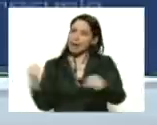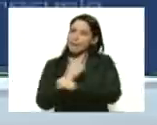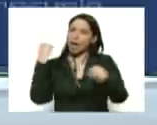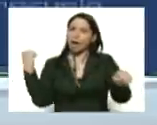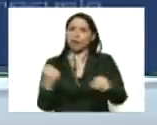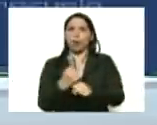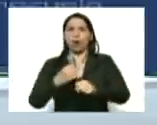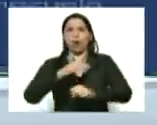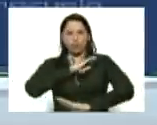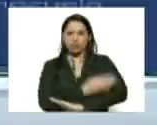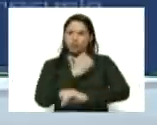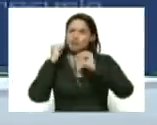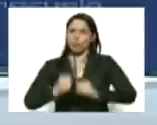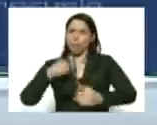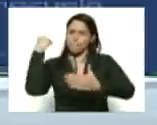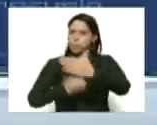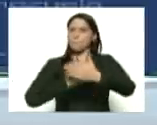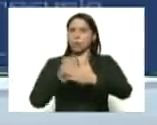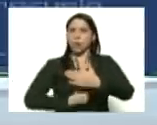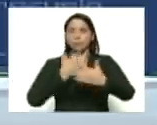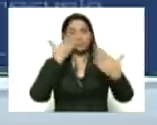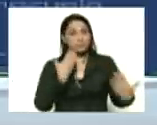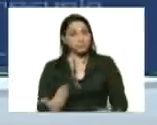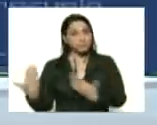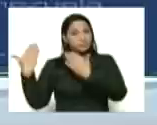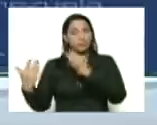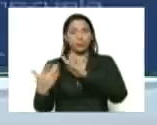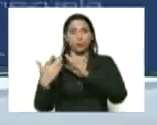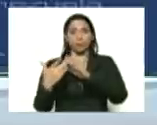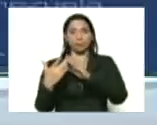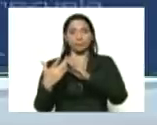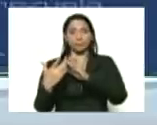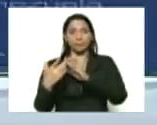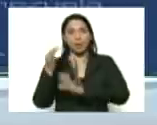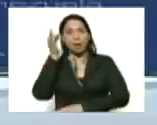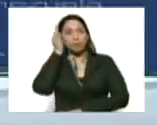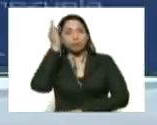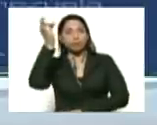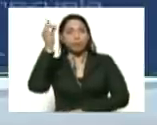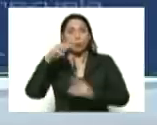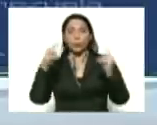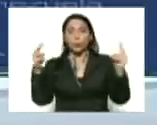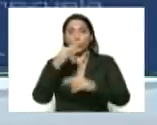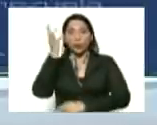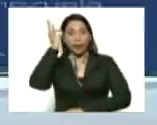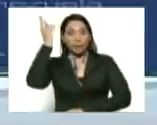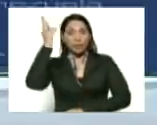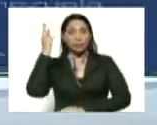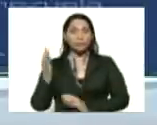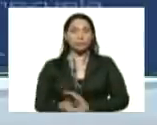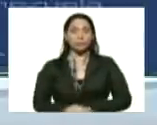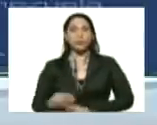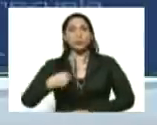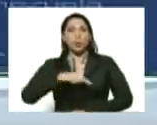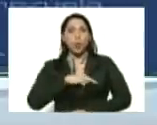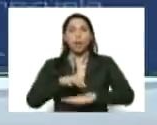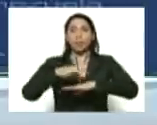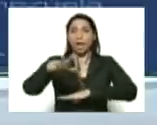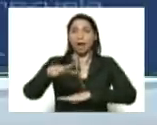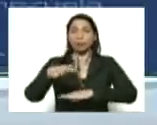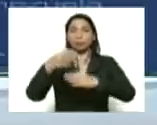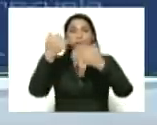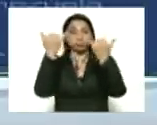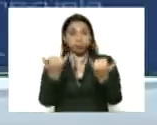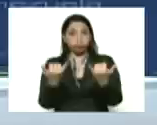valiente y luchador le voy a dar él está en Puerto Cabello porque estamos dejando a punto